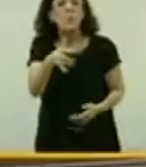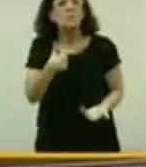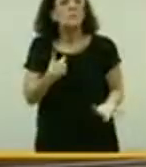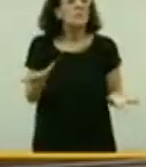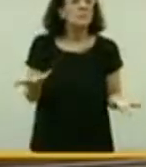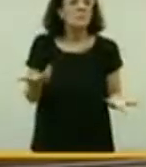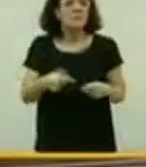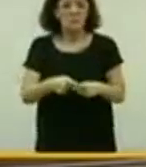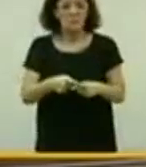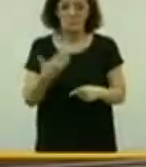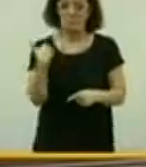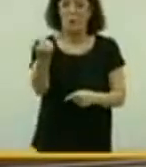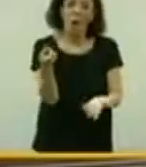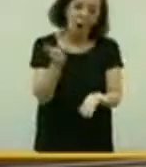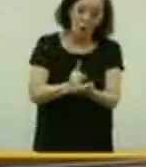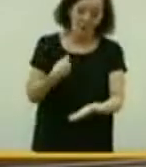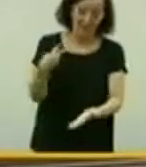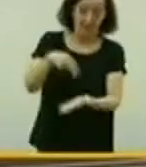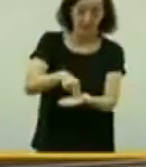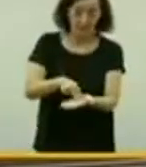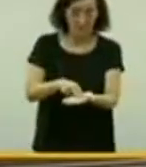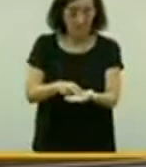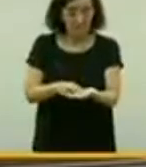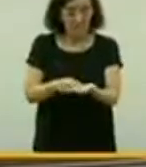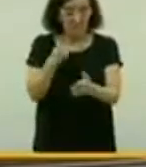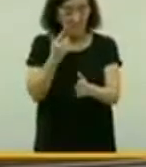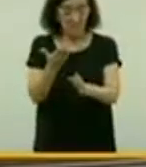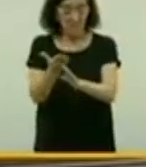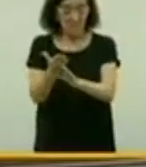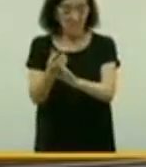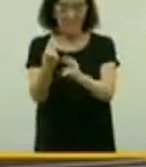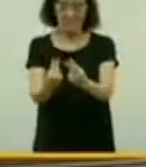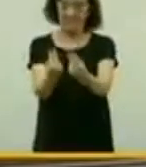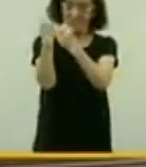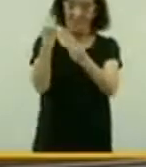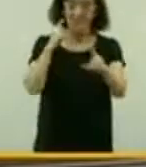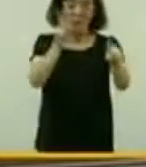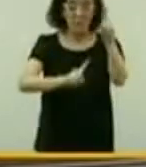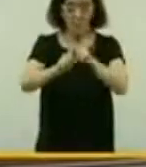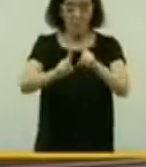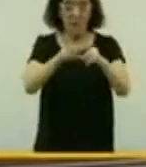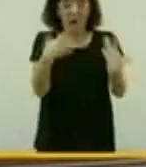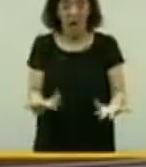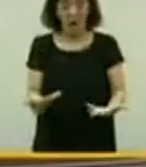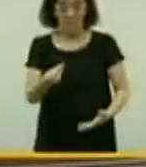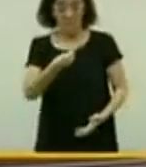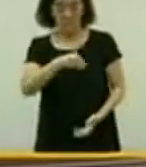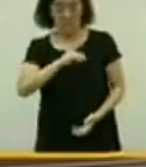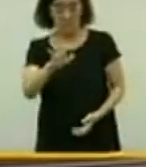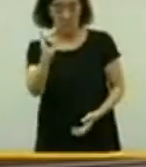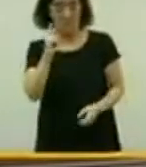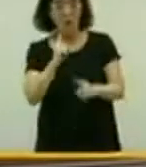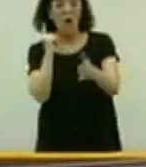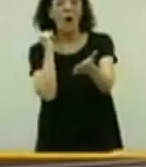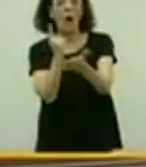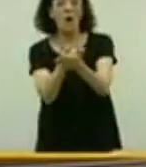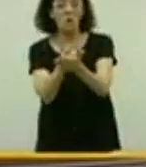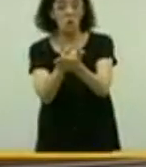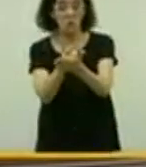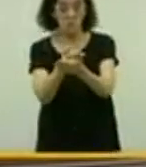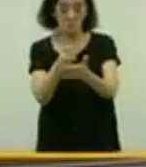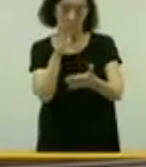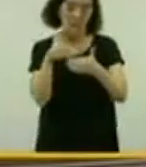comparecencia y que a la vista de los problemas que tenemos hoy en España y de los retos que debemos afrontar,